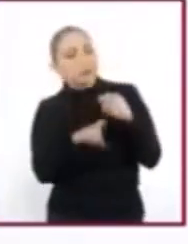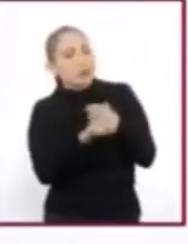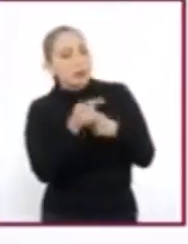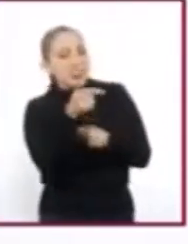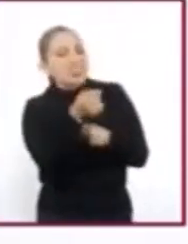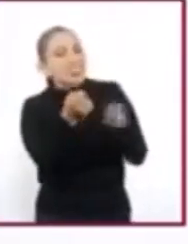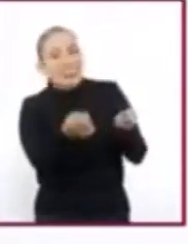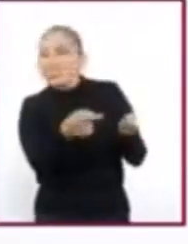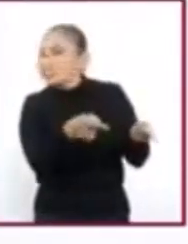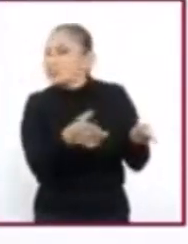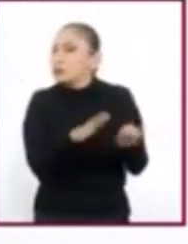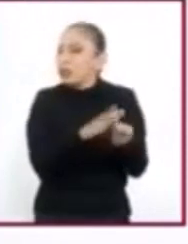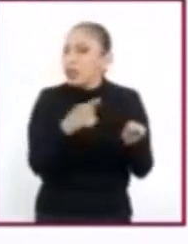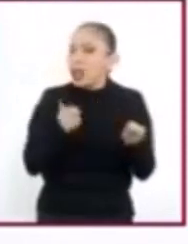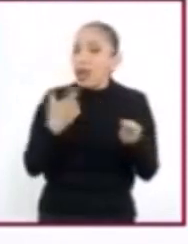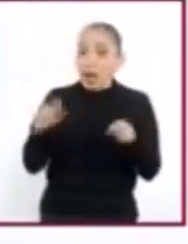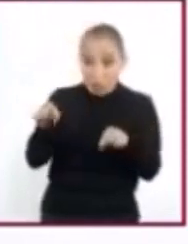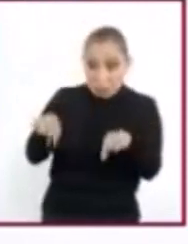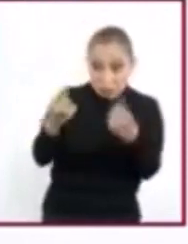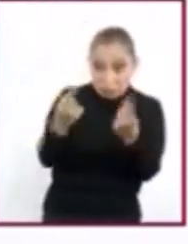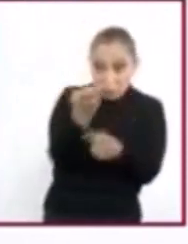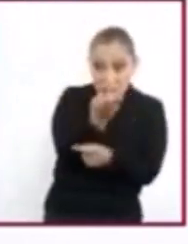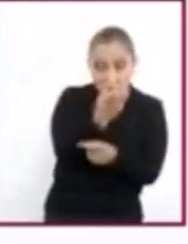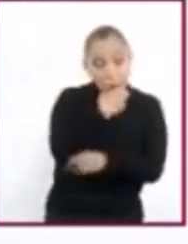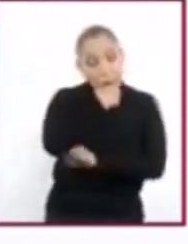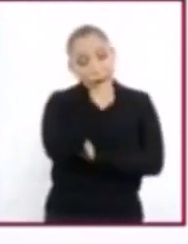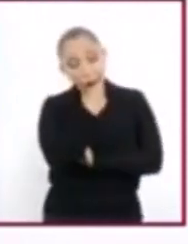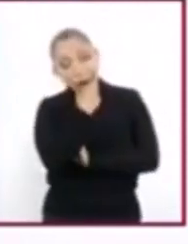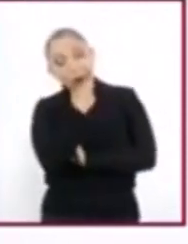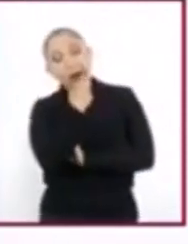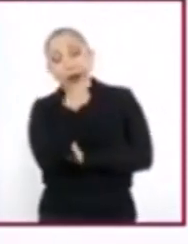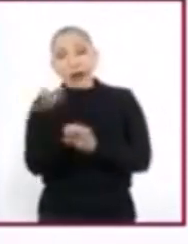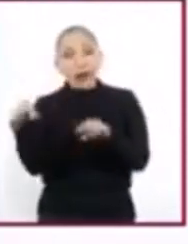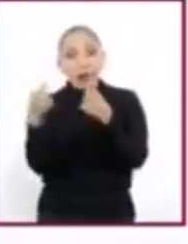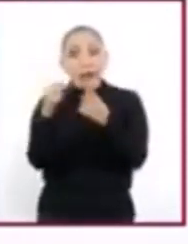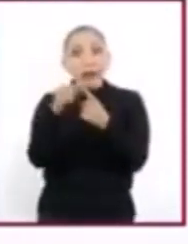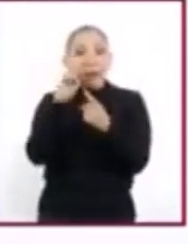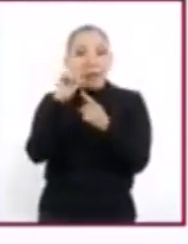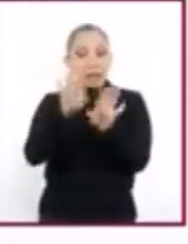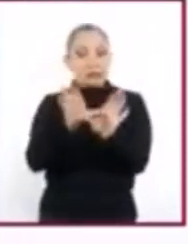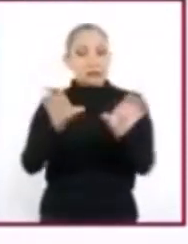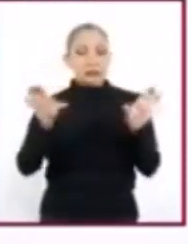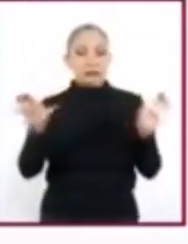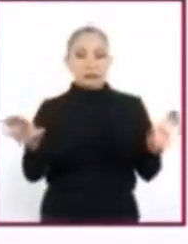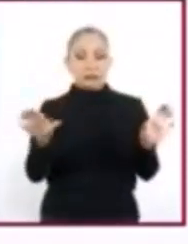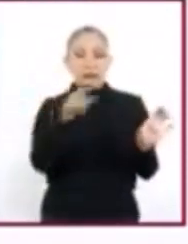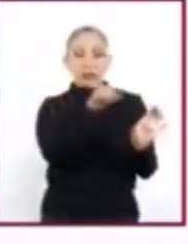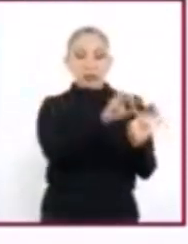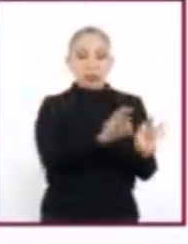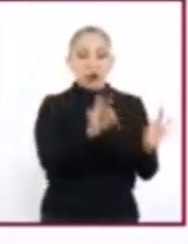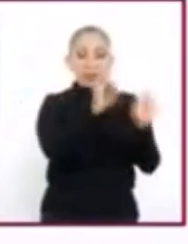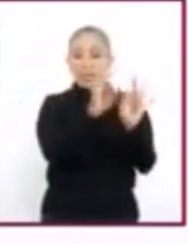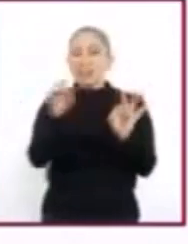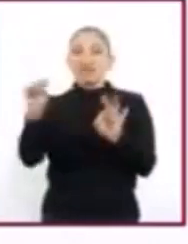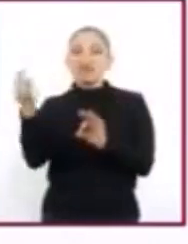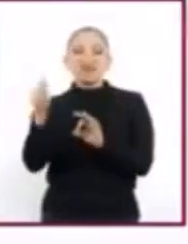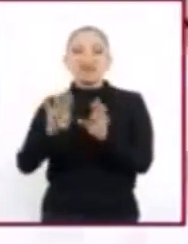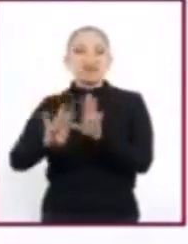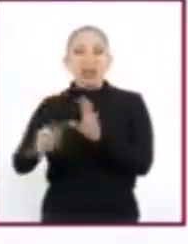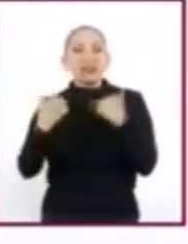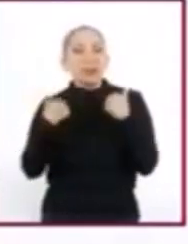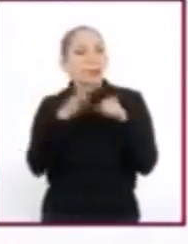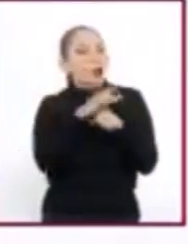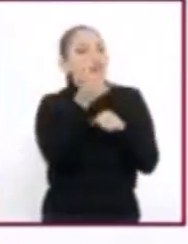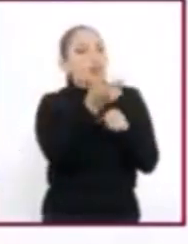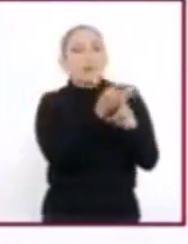nos permite entender un conflicto. Y para entender la magnitud de este, debemos separar lo fundamental de lo accesorio. Comprender sus